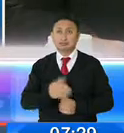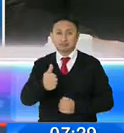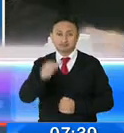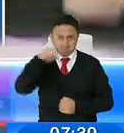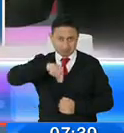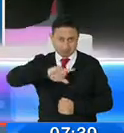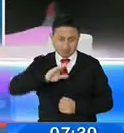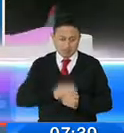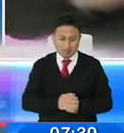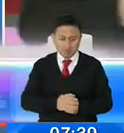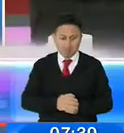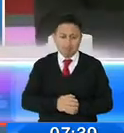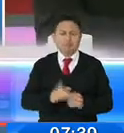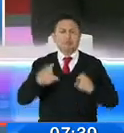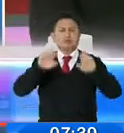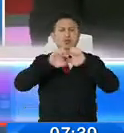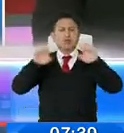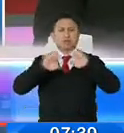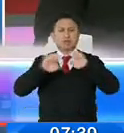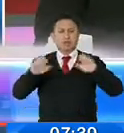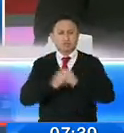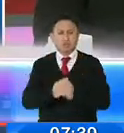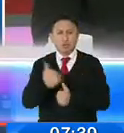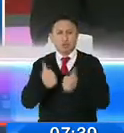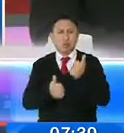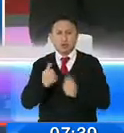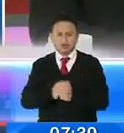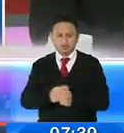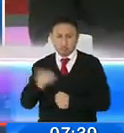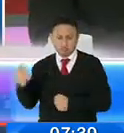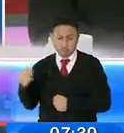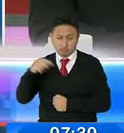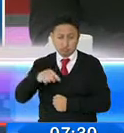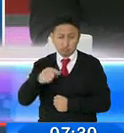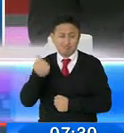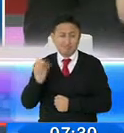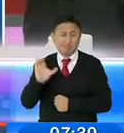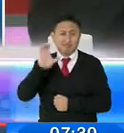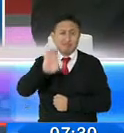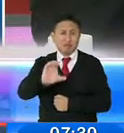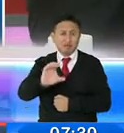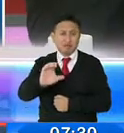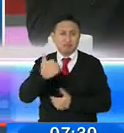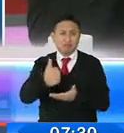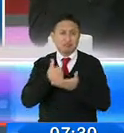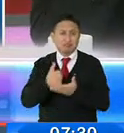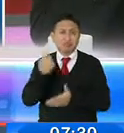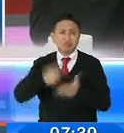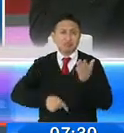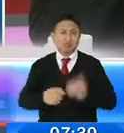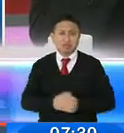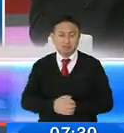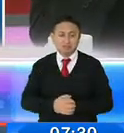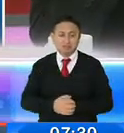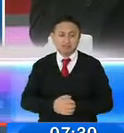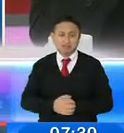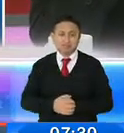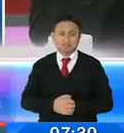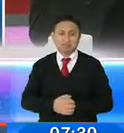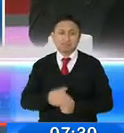A eso iba. ¿Qué tipo de empresas, economista, se van a beneficiar de esto? Son todos aquellos